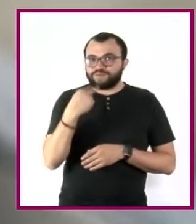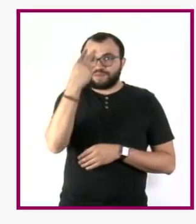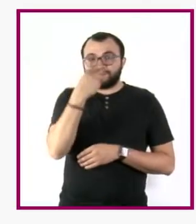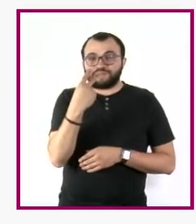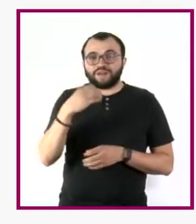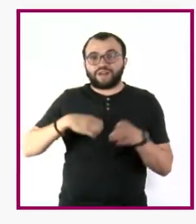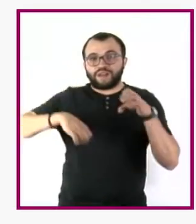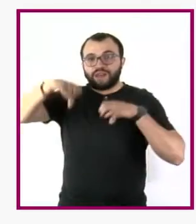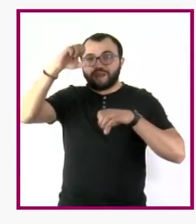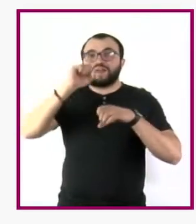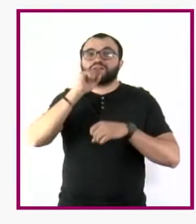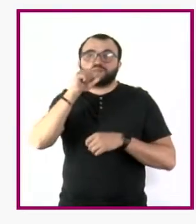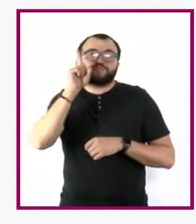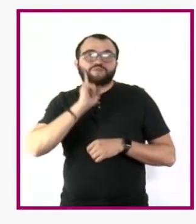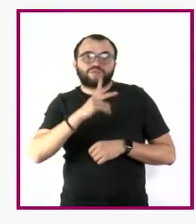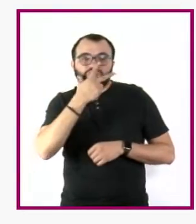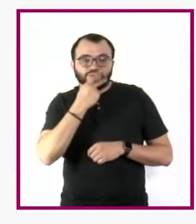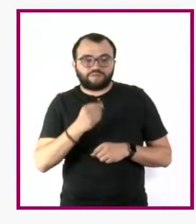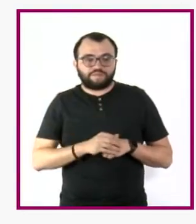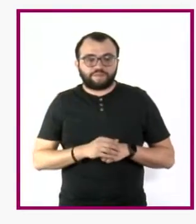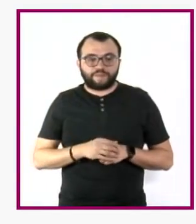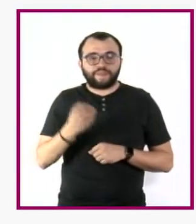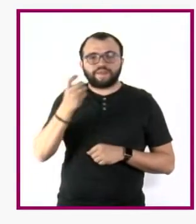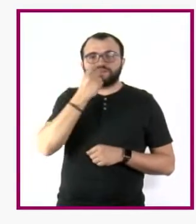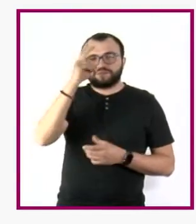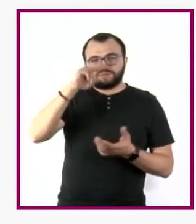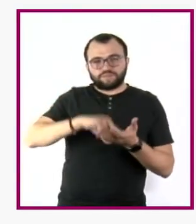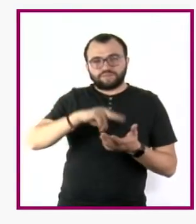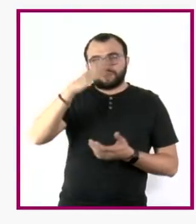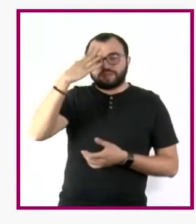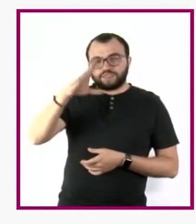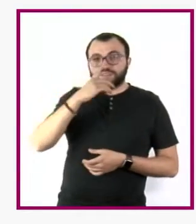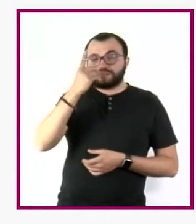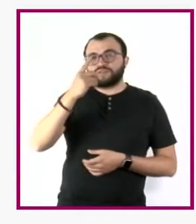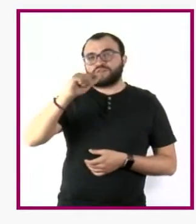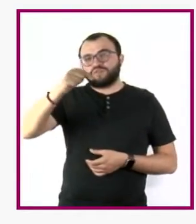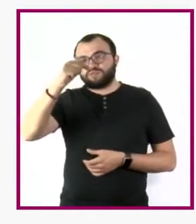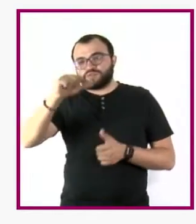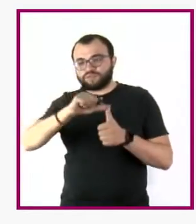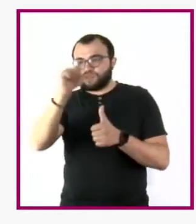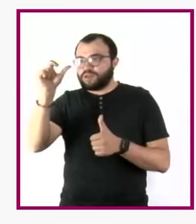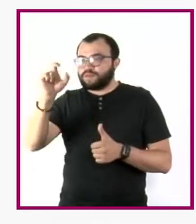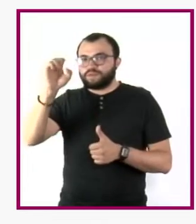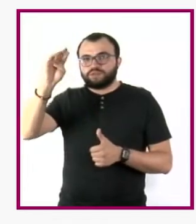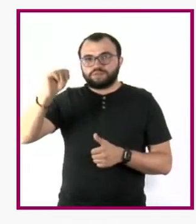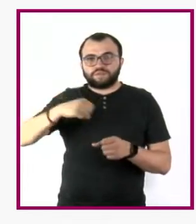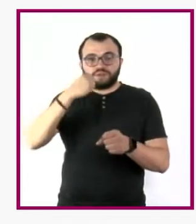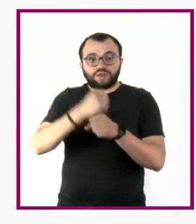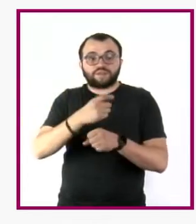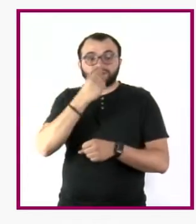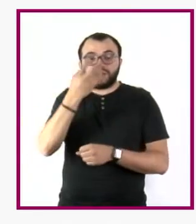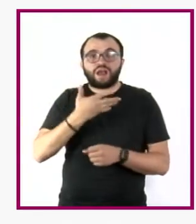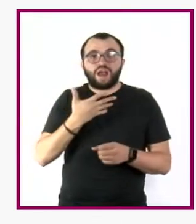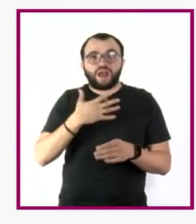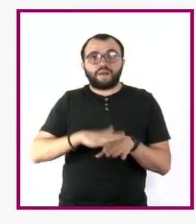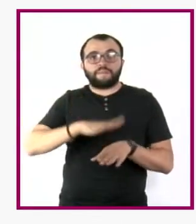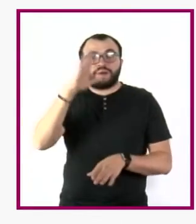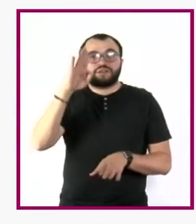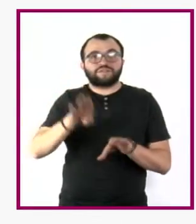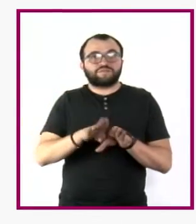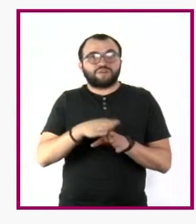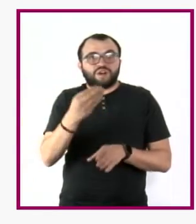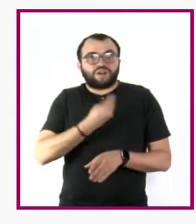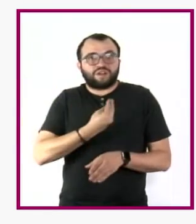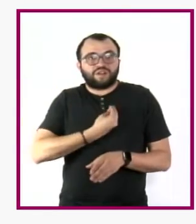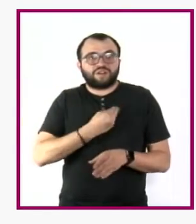y el género. Los resultados de la Enadis 2010 sobre la percepción de jóvenes de entre 12 y 29 años muestran que hay menos tolerancia a vivir con